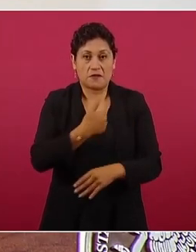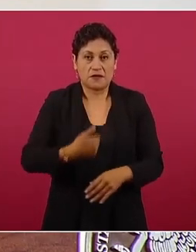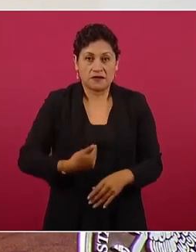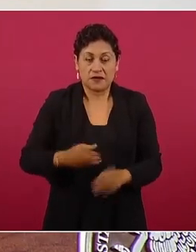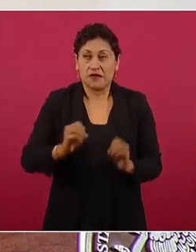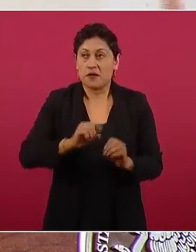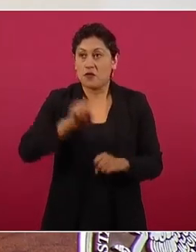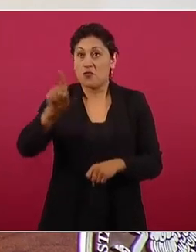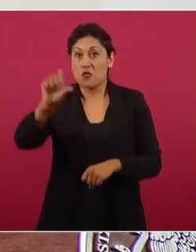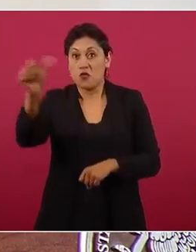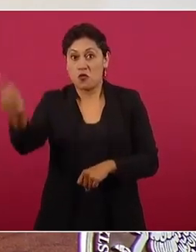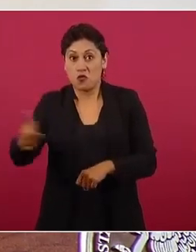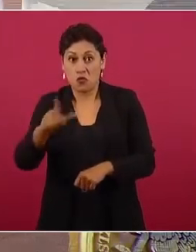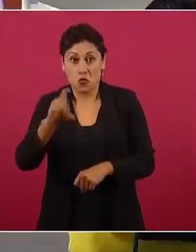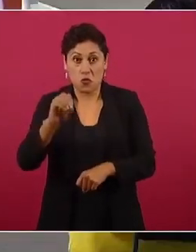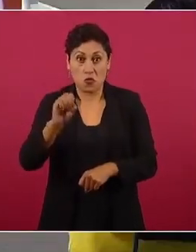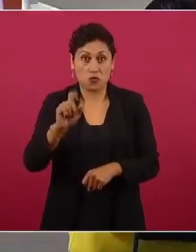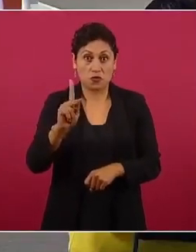se decidía.